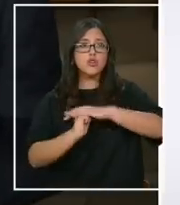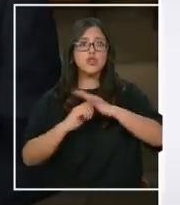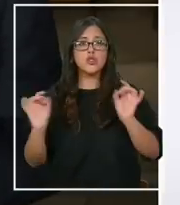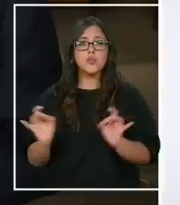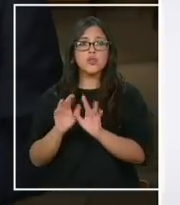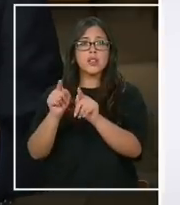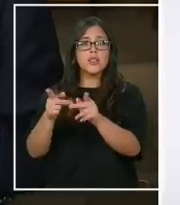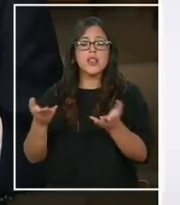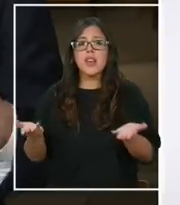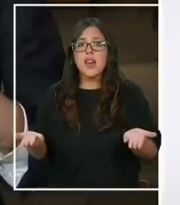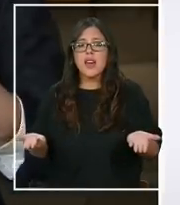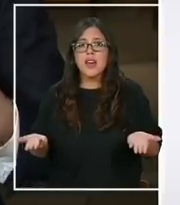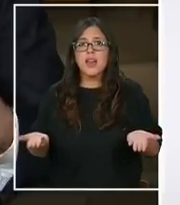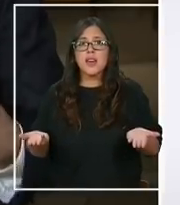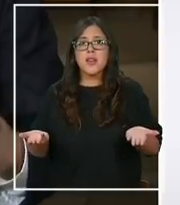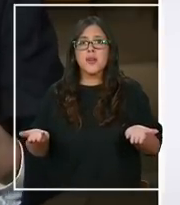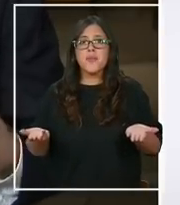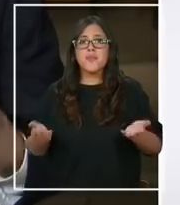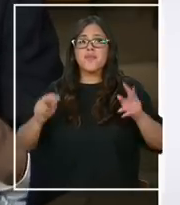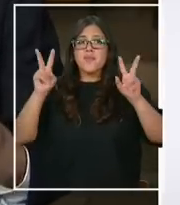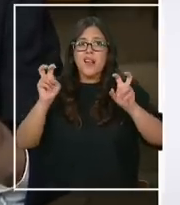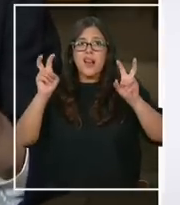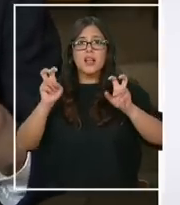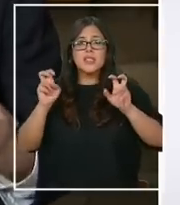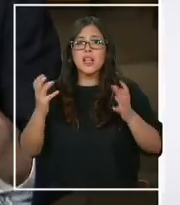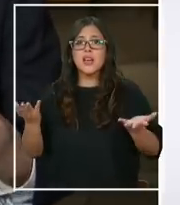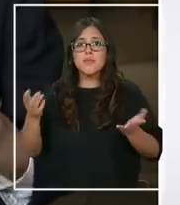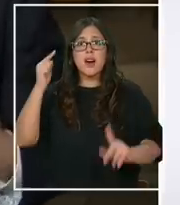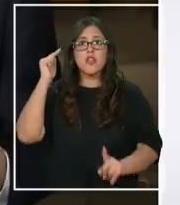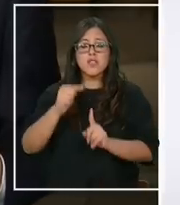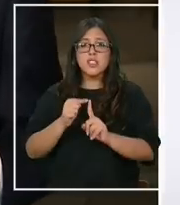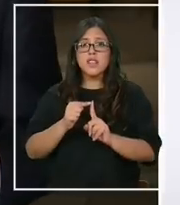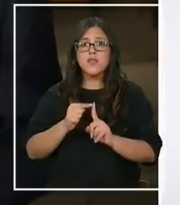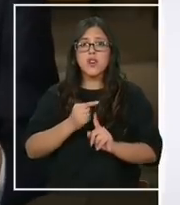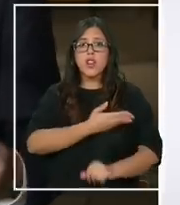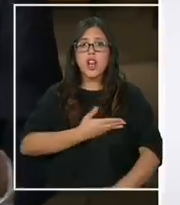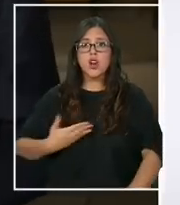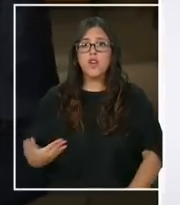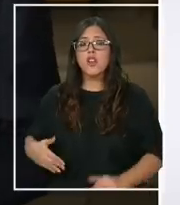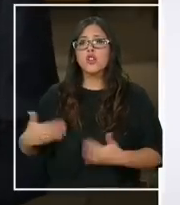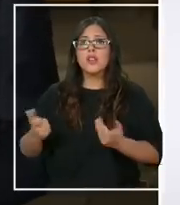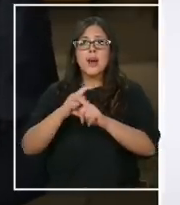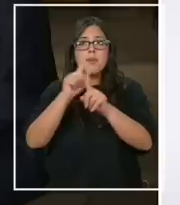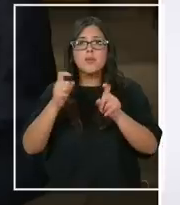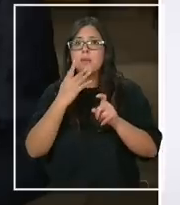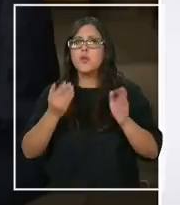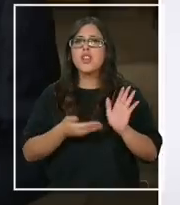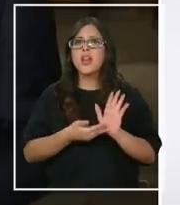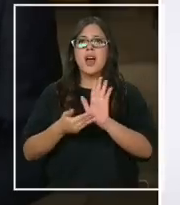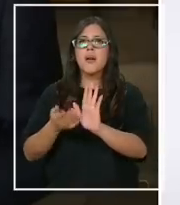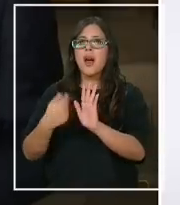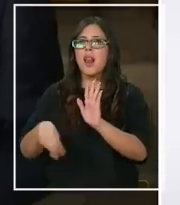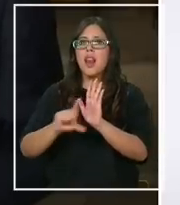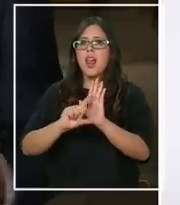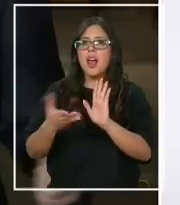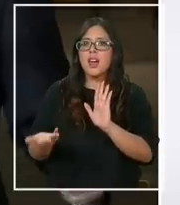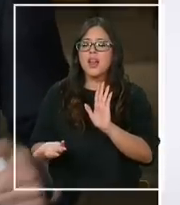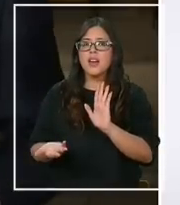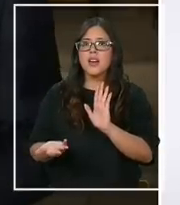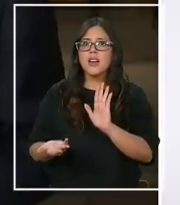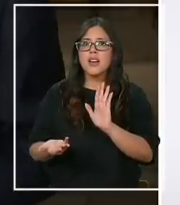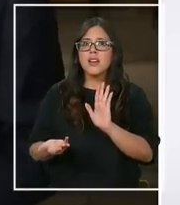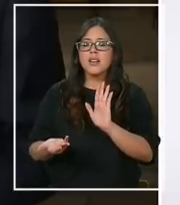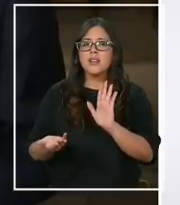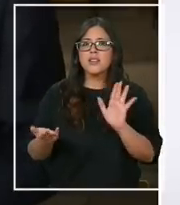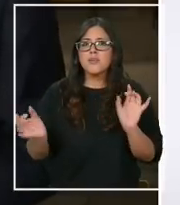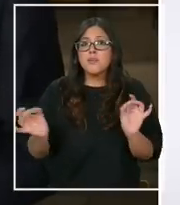el supuesto objetivo del gobierno, entonces la pregunta es, ¿por qué se presentó una ley? Simplemente no